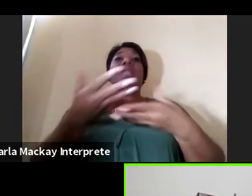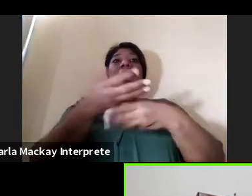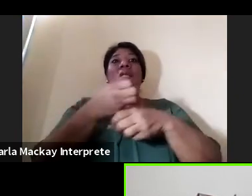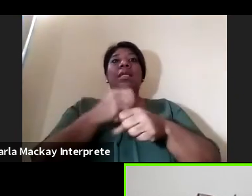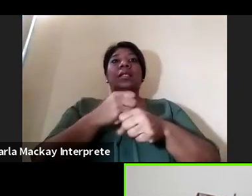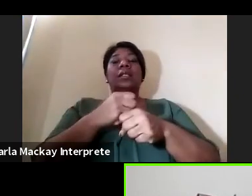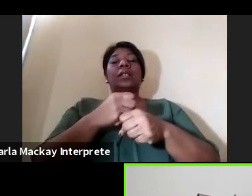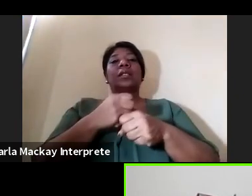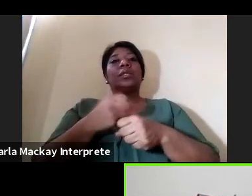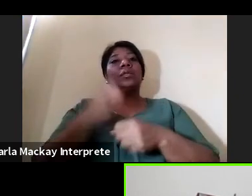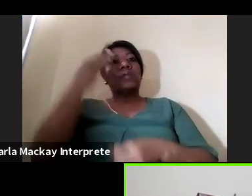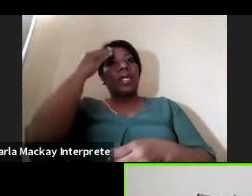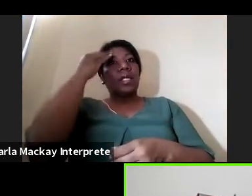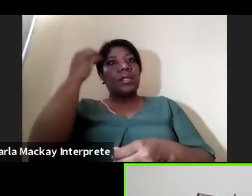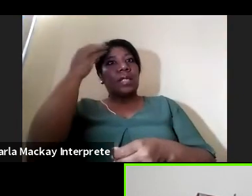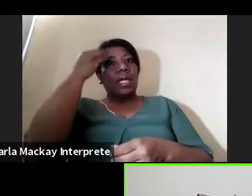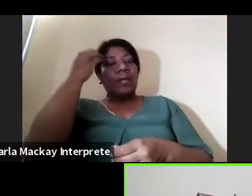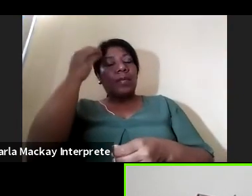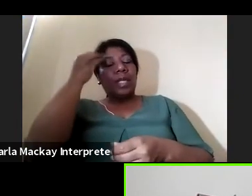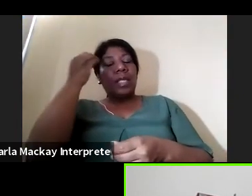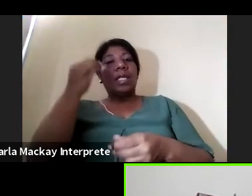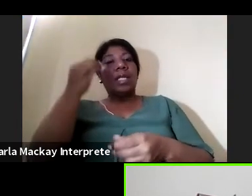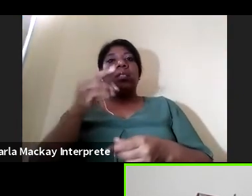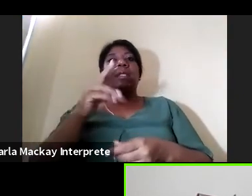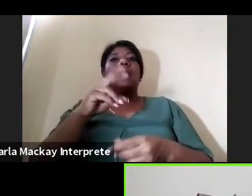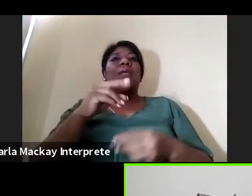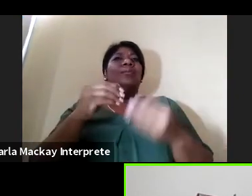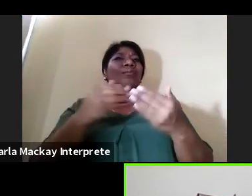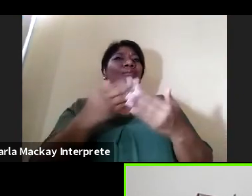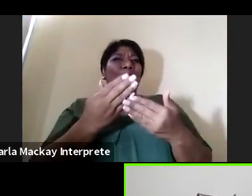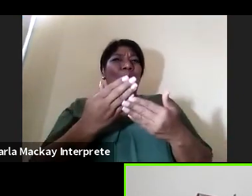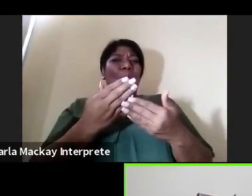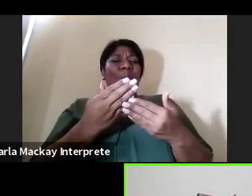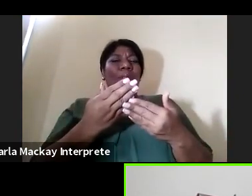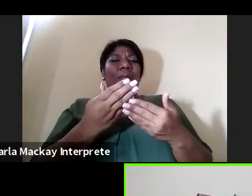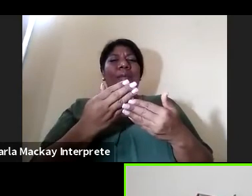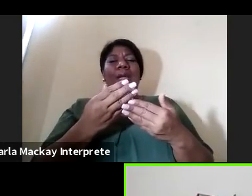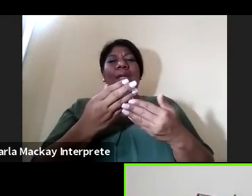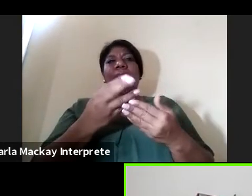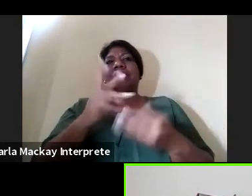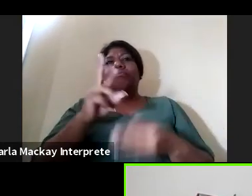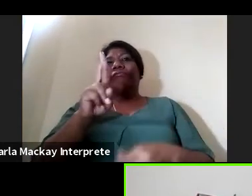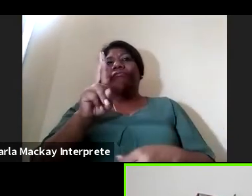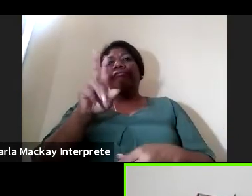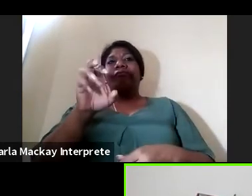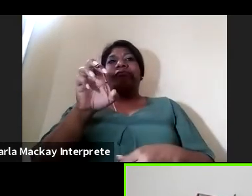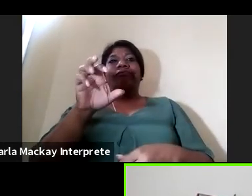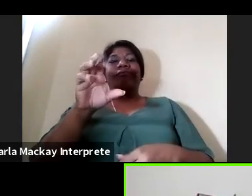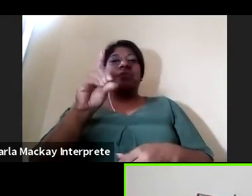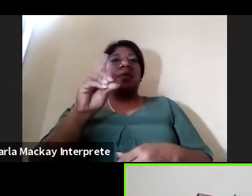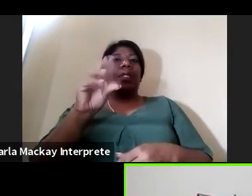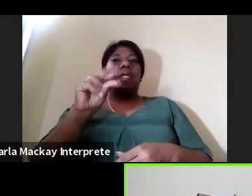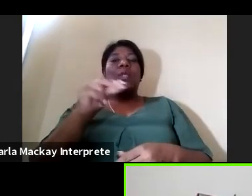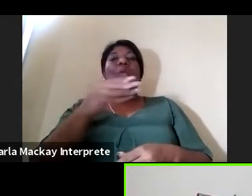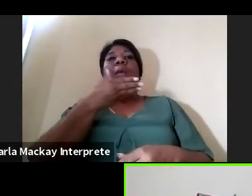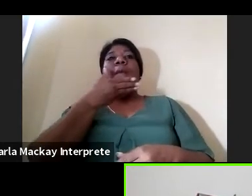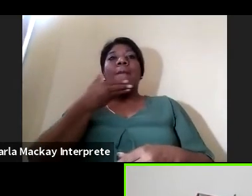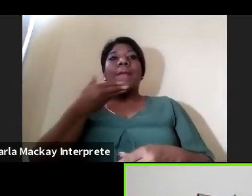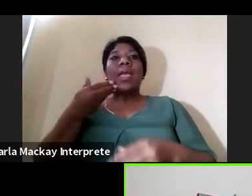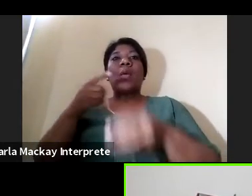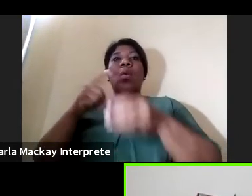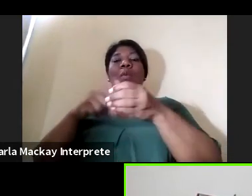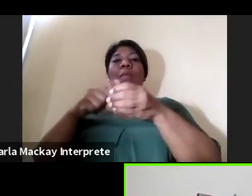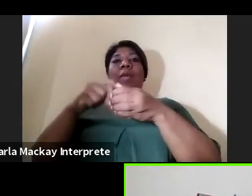por un lado pienso que no abrir nuevamente otra red sino que dentro de la misma red Inca nosotros